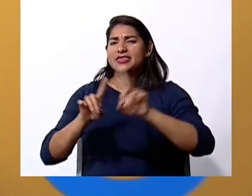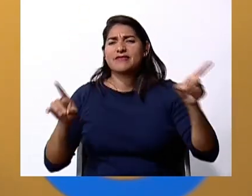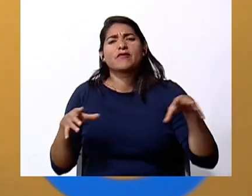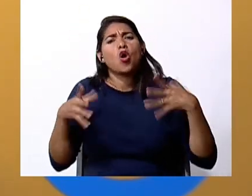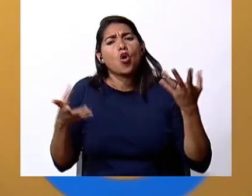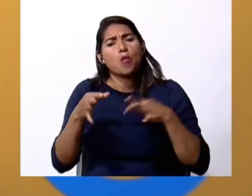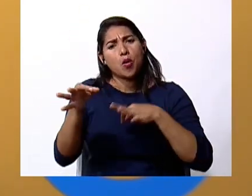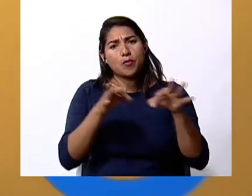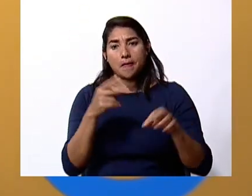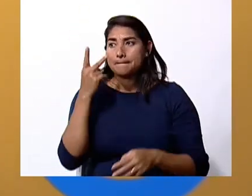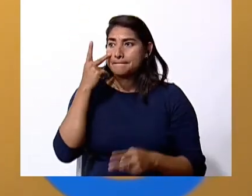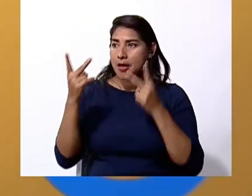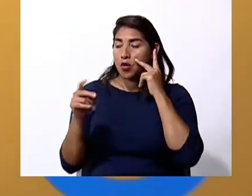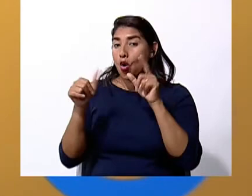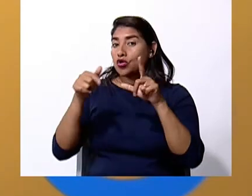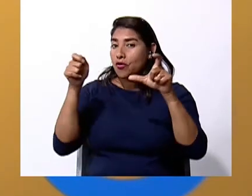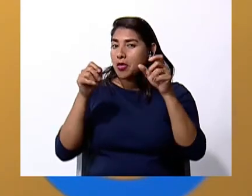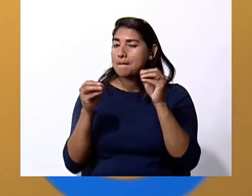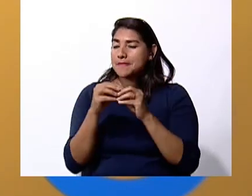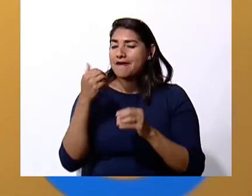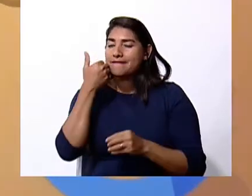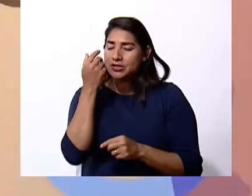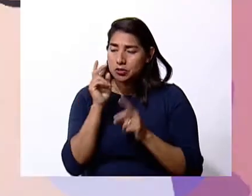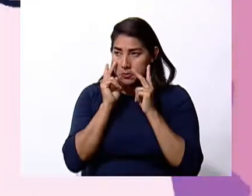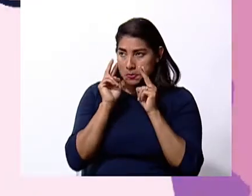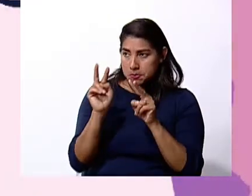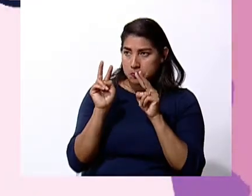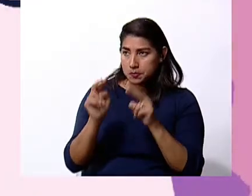mejor en este video que vamos a ver ahorita